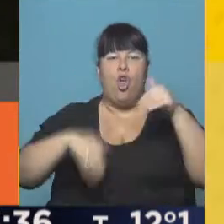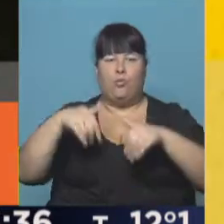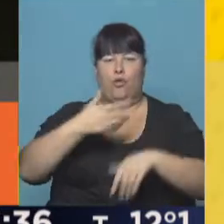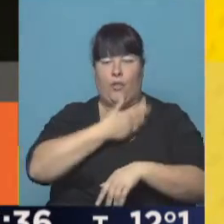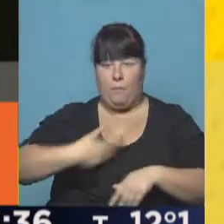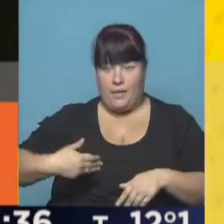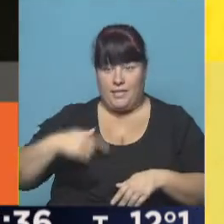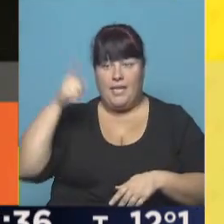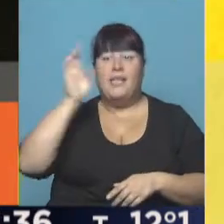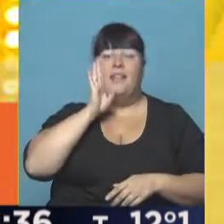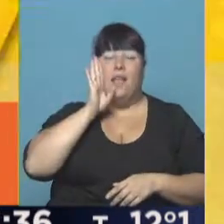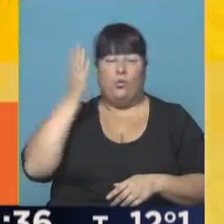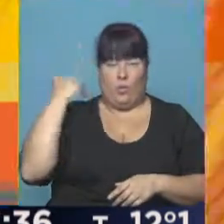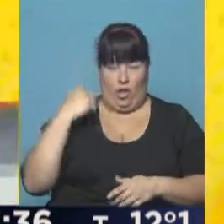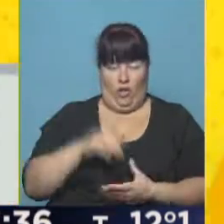presidenciales estadounidenses.